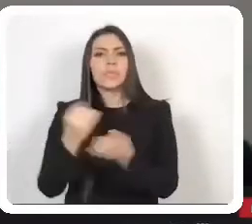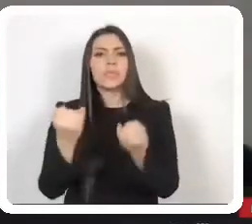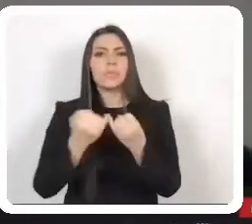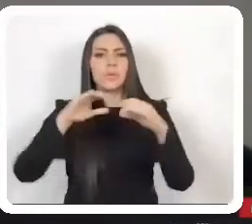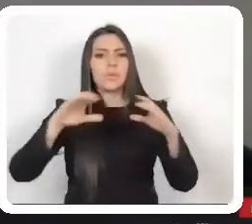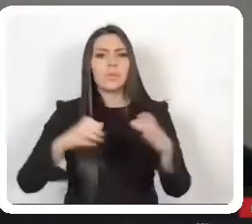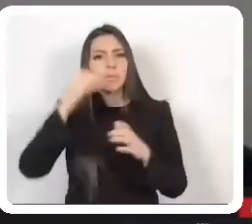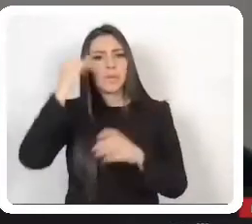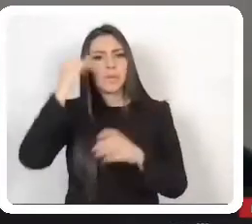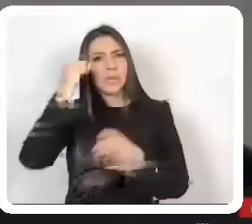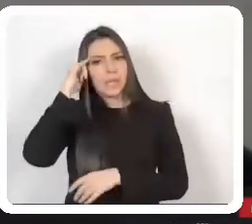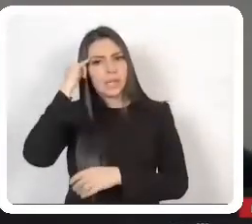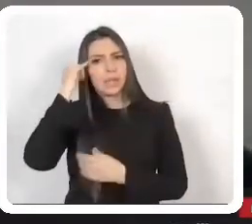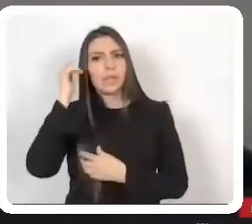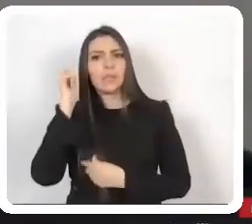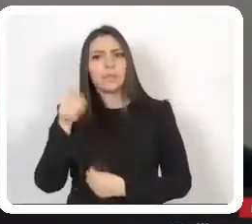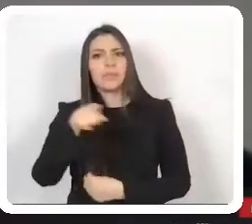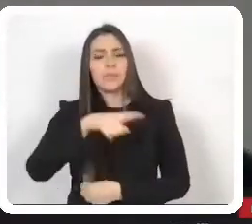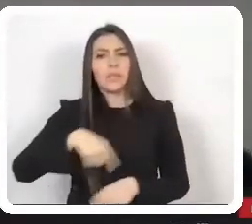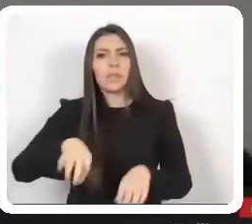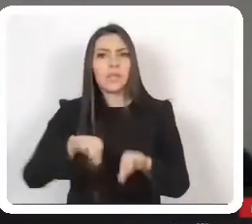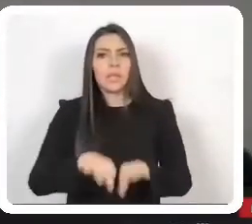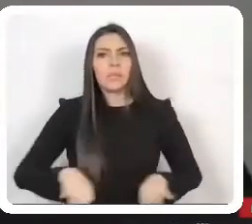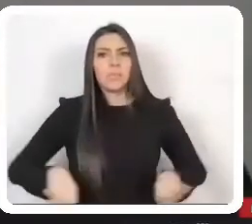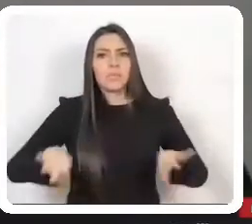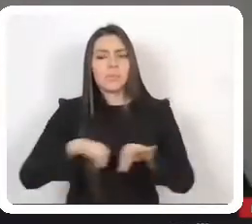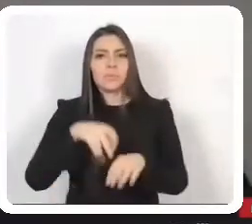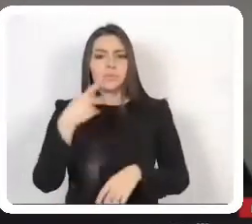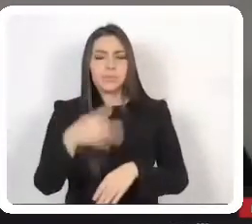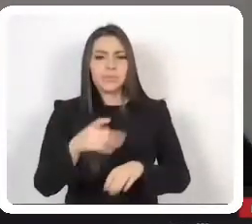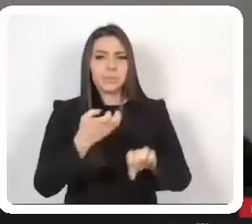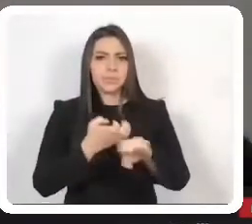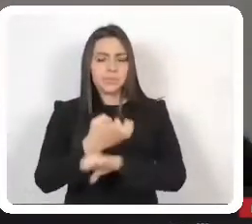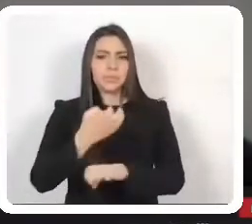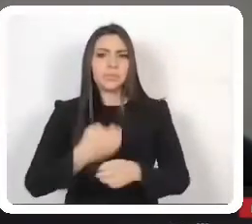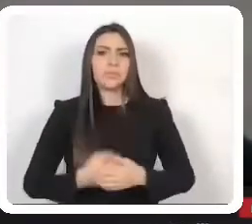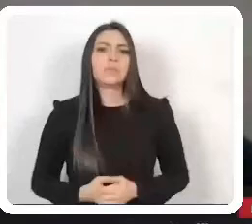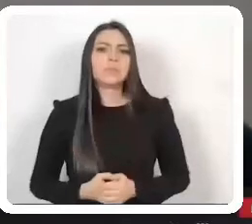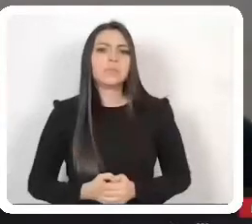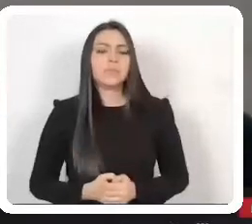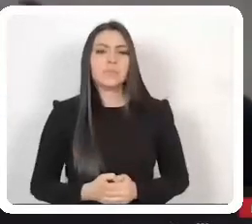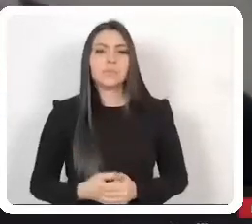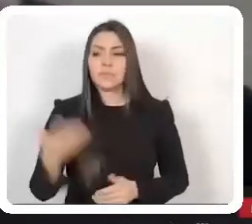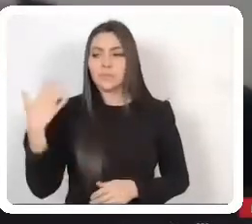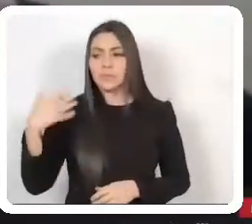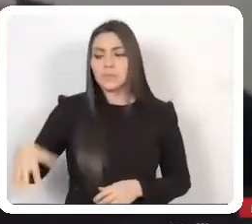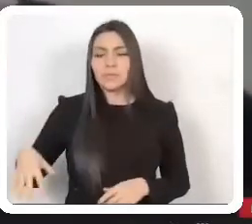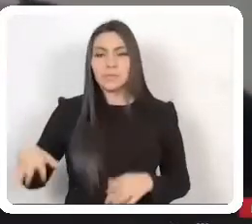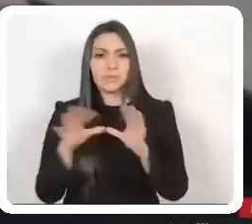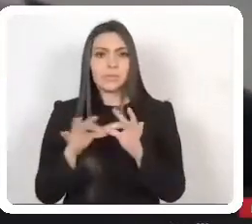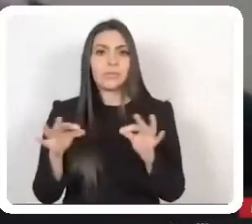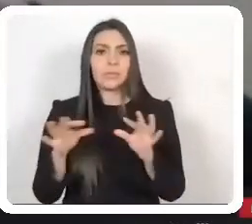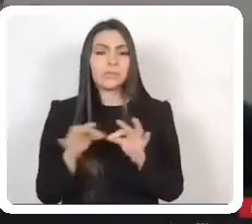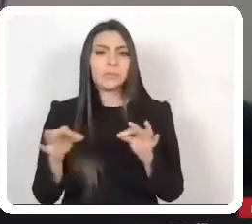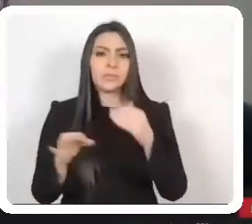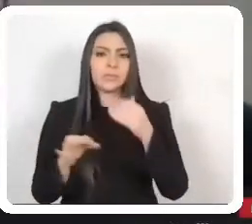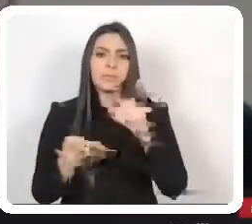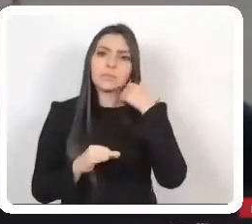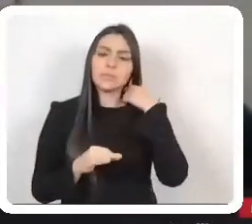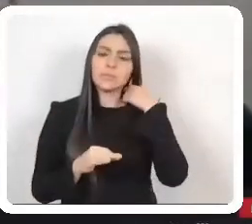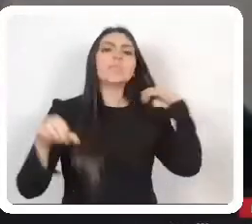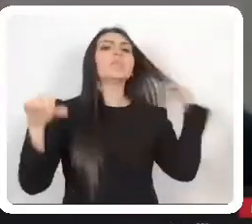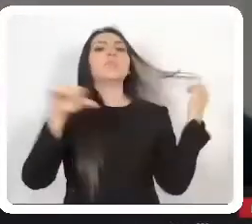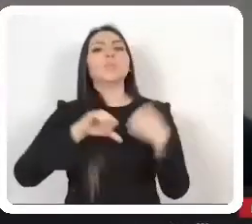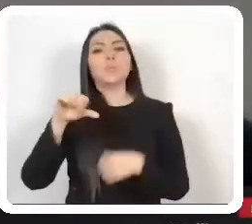que son parte importante de nuestro Estado. Por lo anterior, el día de hoy